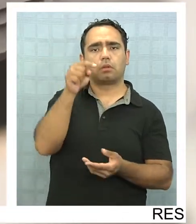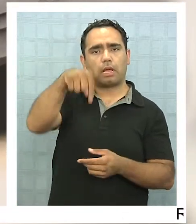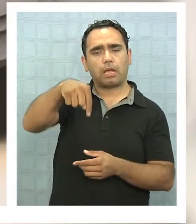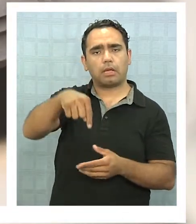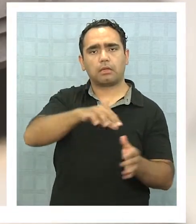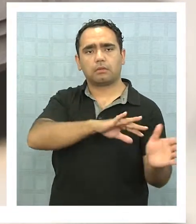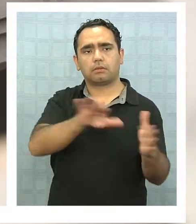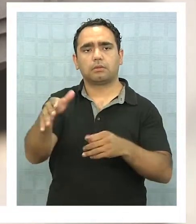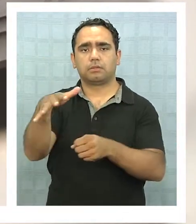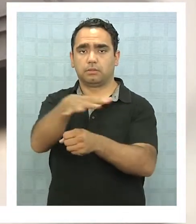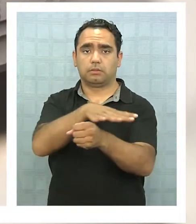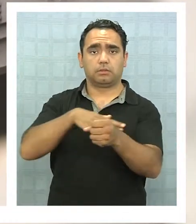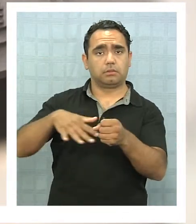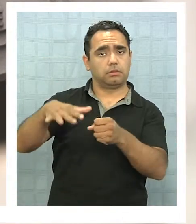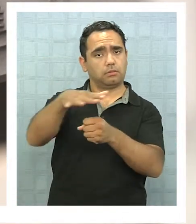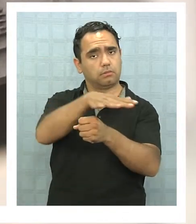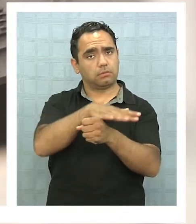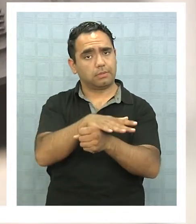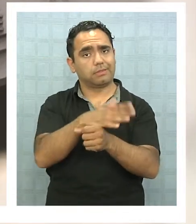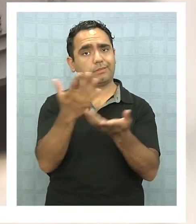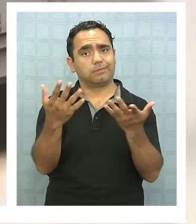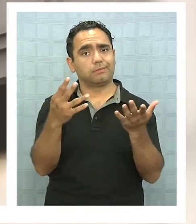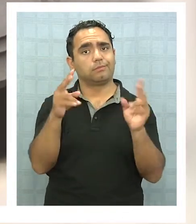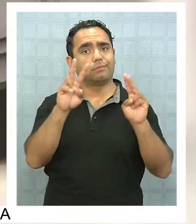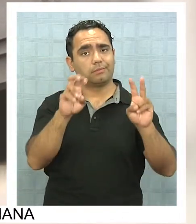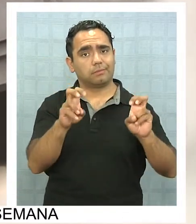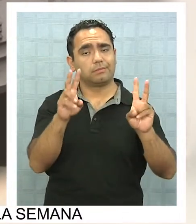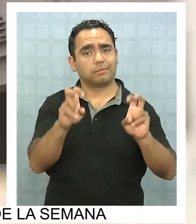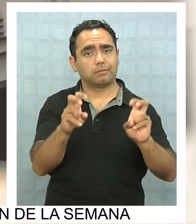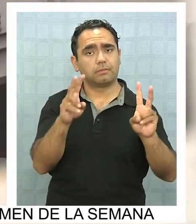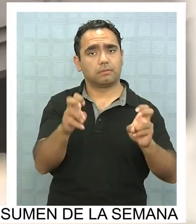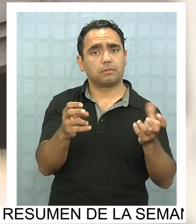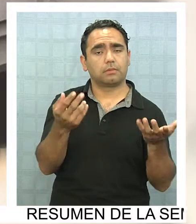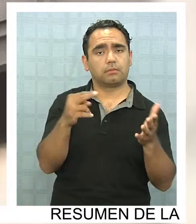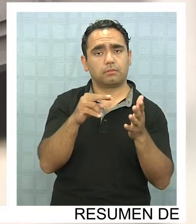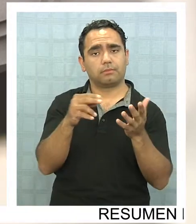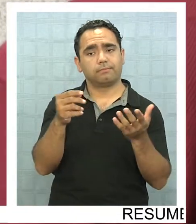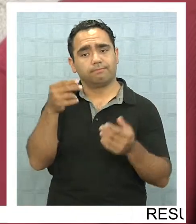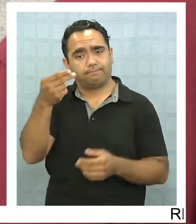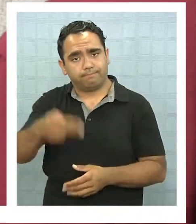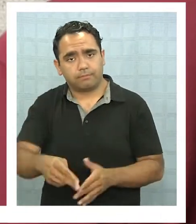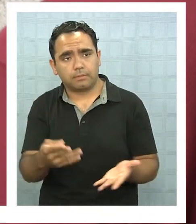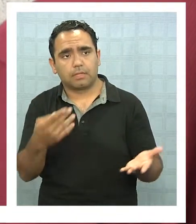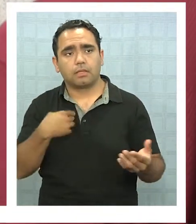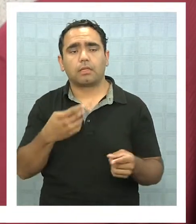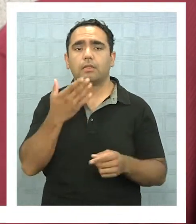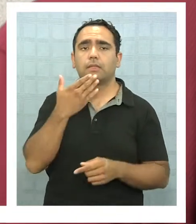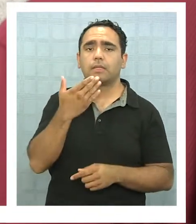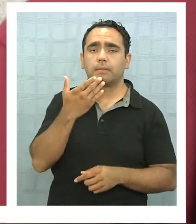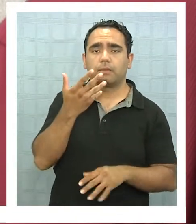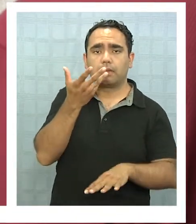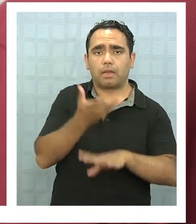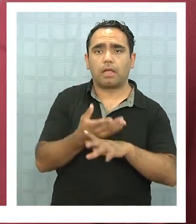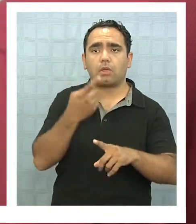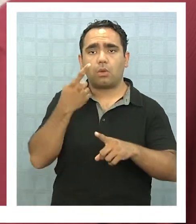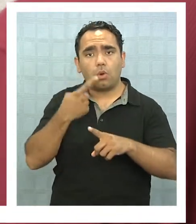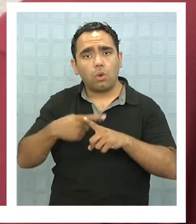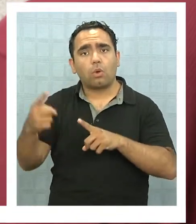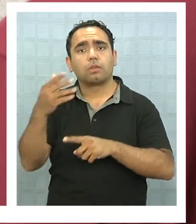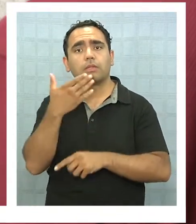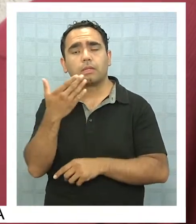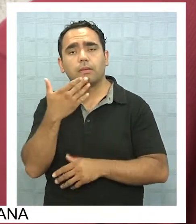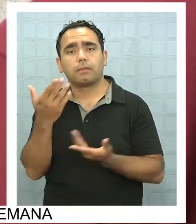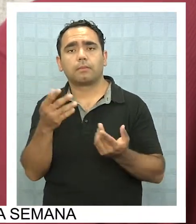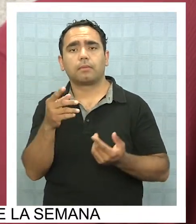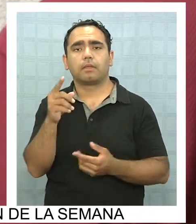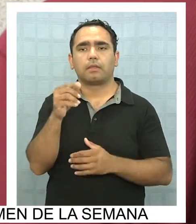La situación no es un tema aislado, ya que más allá de esta querella, existen otras instancias en las que al parecer